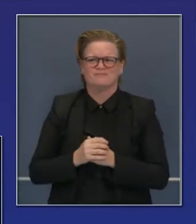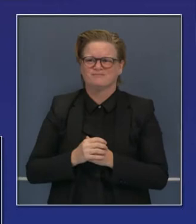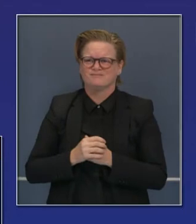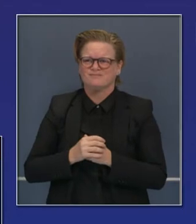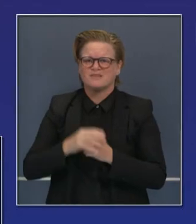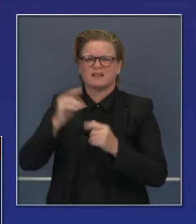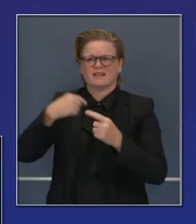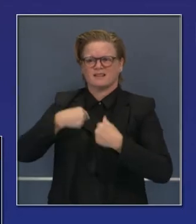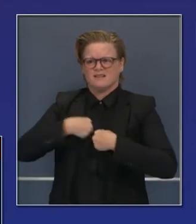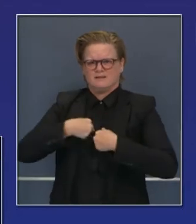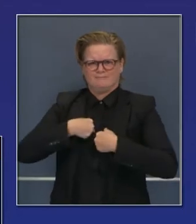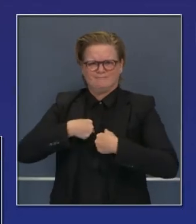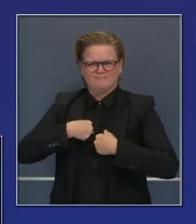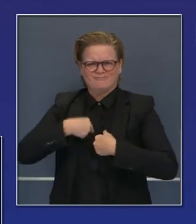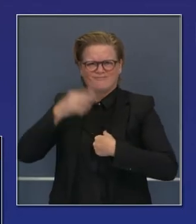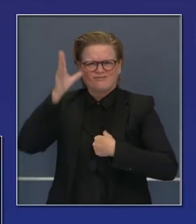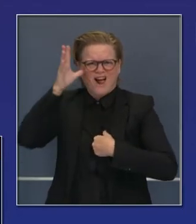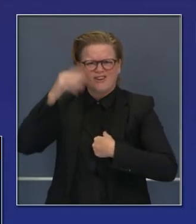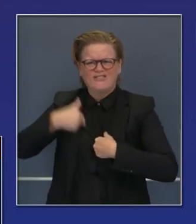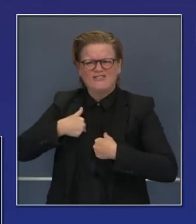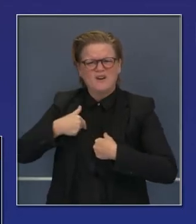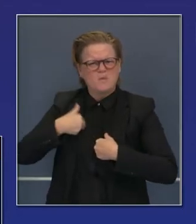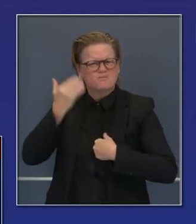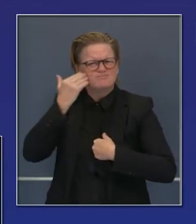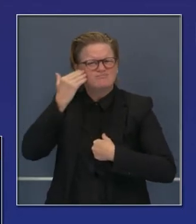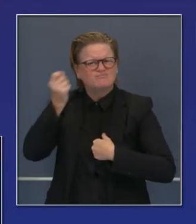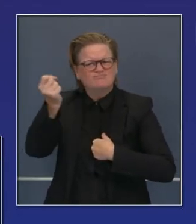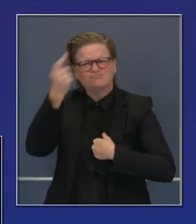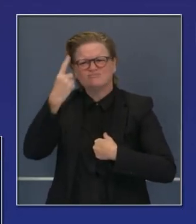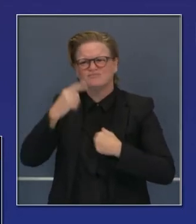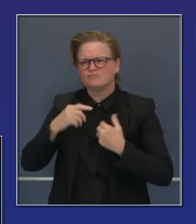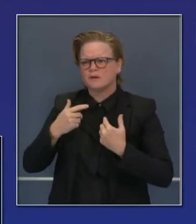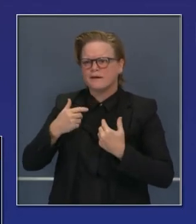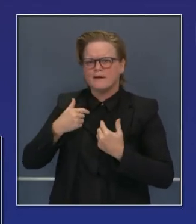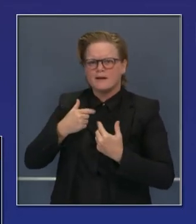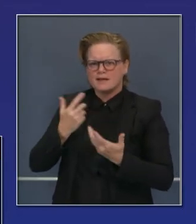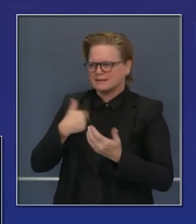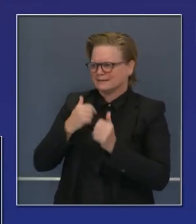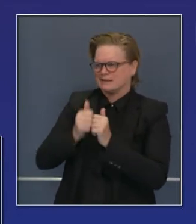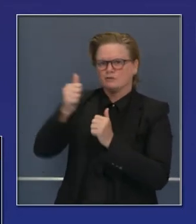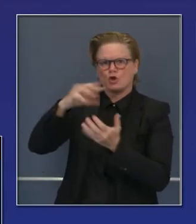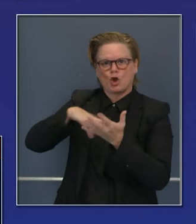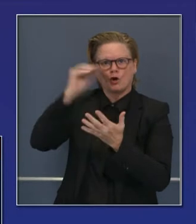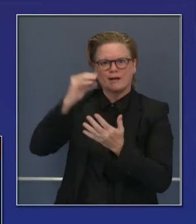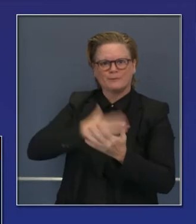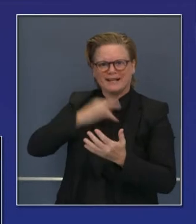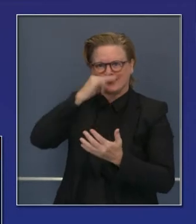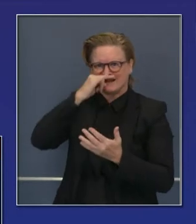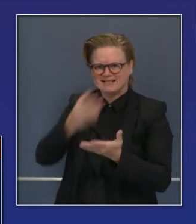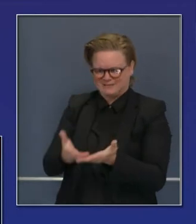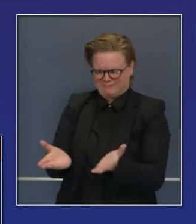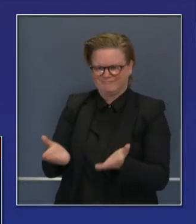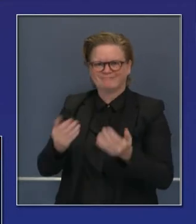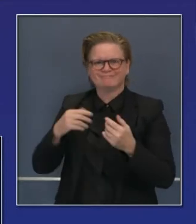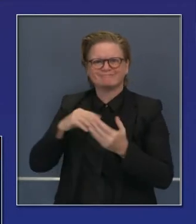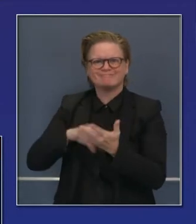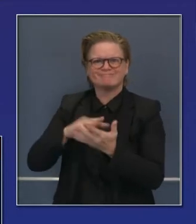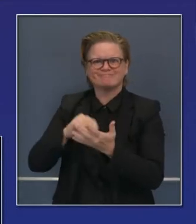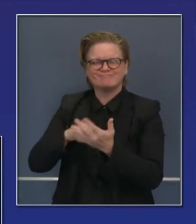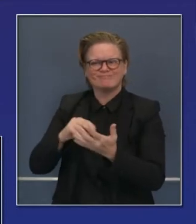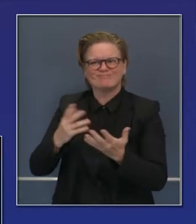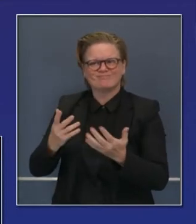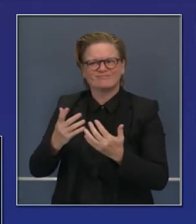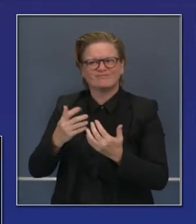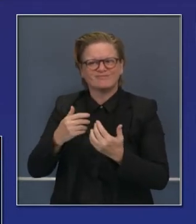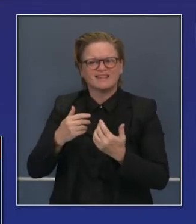programas, incluyendo padres. Yo tengo cuatro hijos, están aprendiendo a distancia porque se cerró su escuela, ha estado cerrada